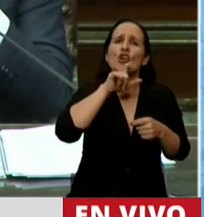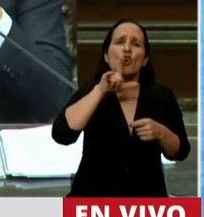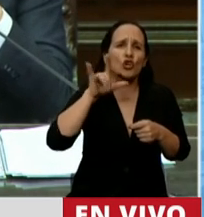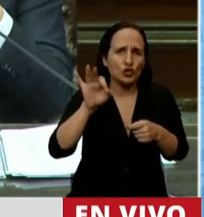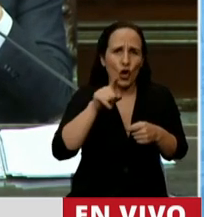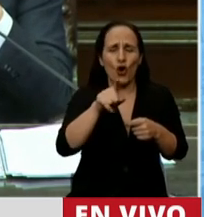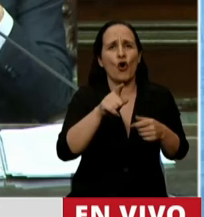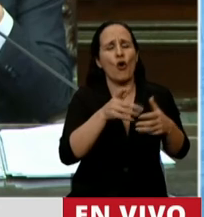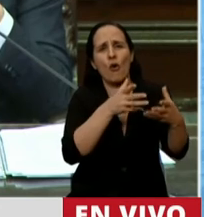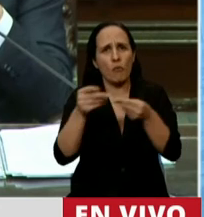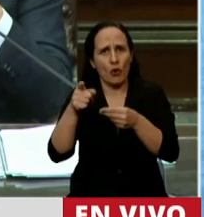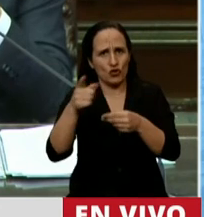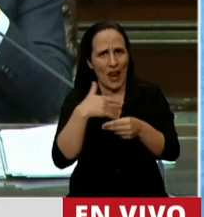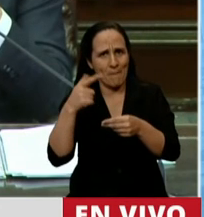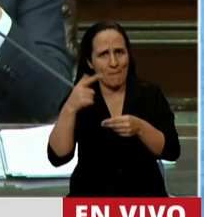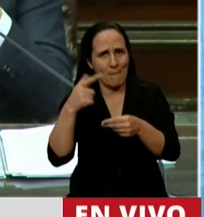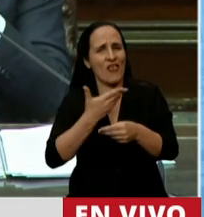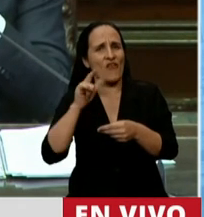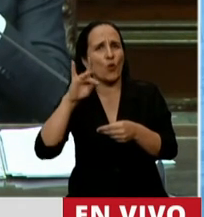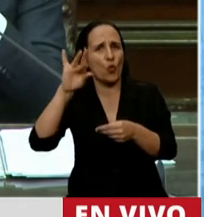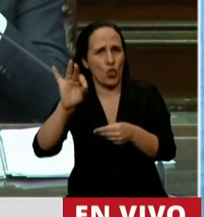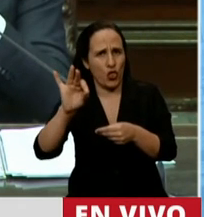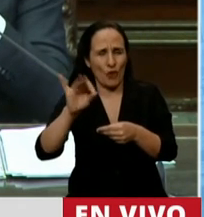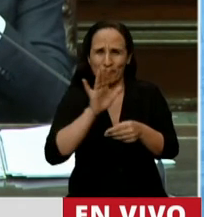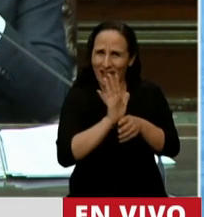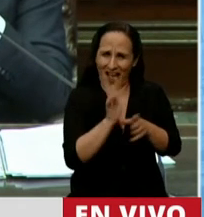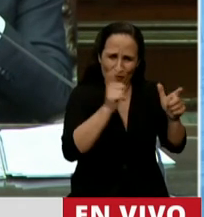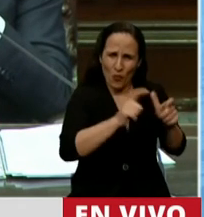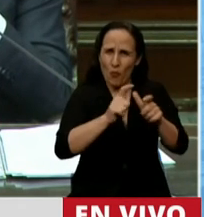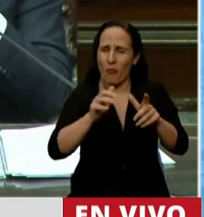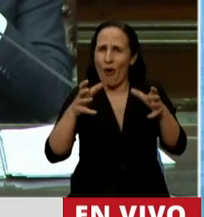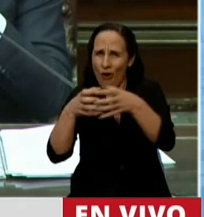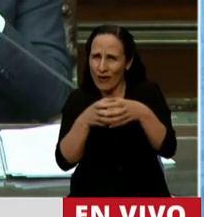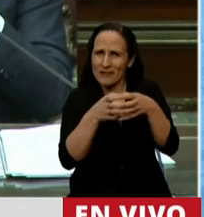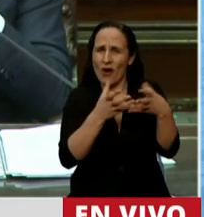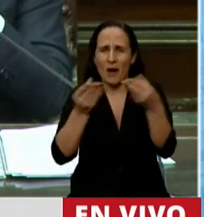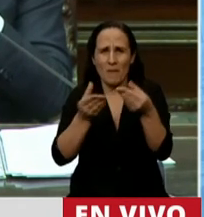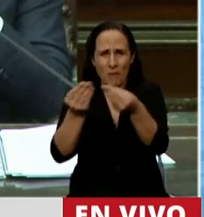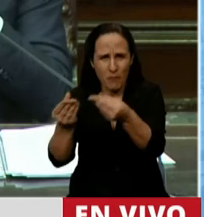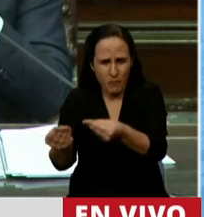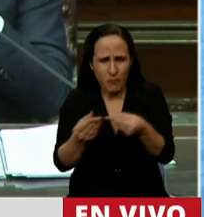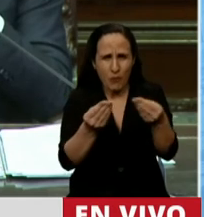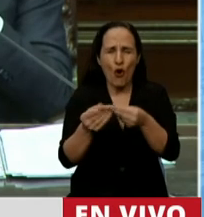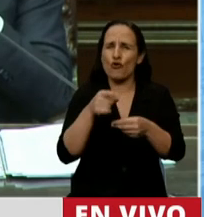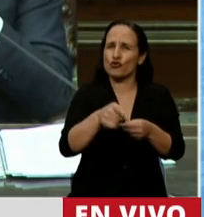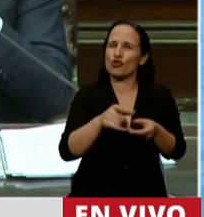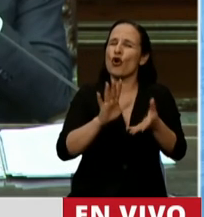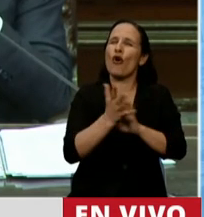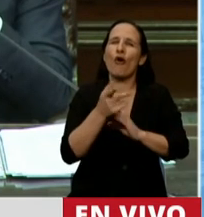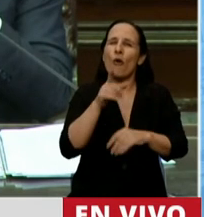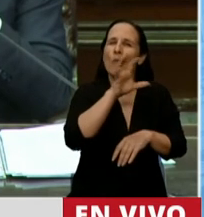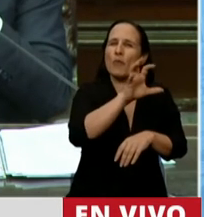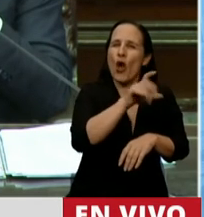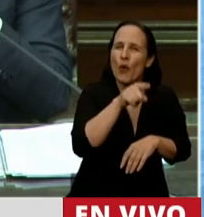acompañando a su mamá. Con organizaciones de esta naturaleza, con la Comisión Provincial por la Memoria, como política de Estado de mi